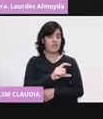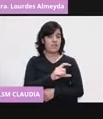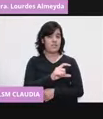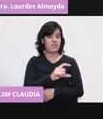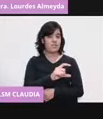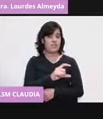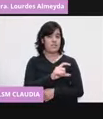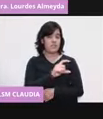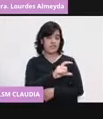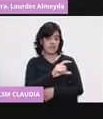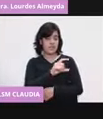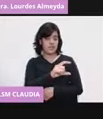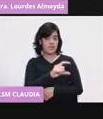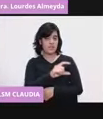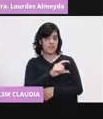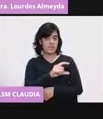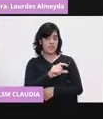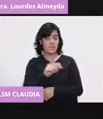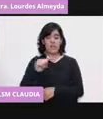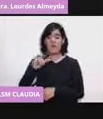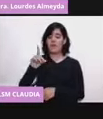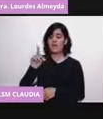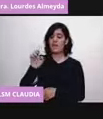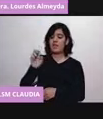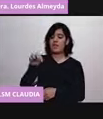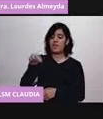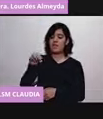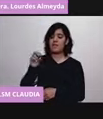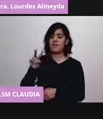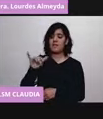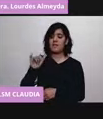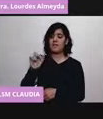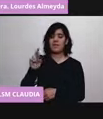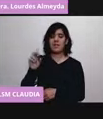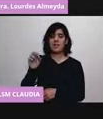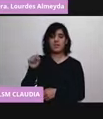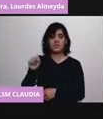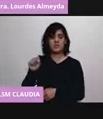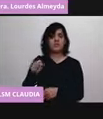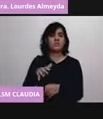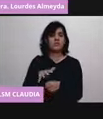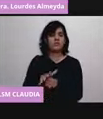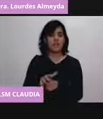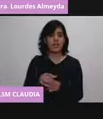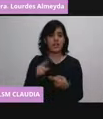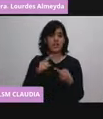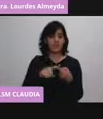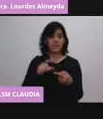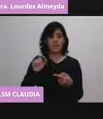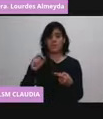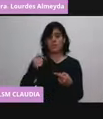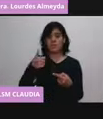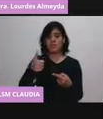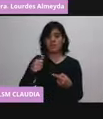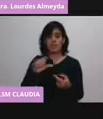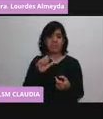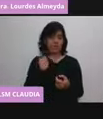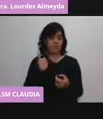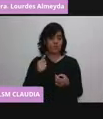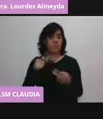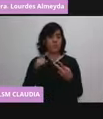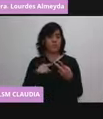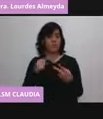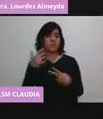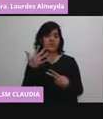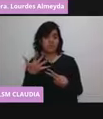está basada en vectores de adenovirus. Uno es el adenovirus 26 y el otro es el adenovirus 5, pero